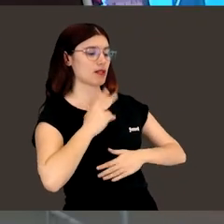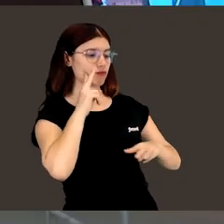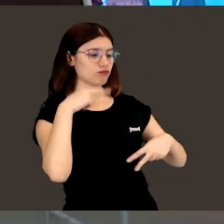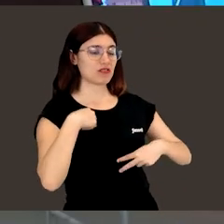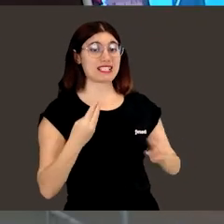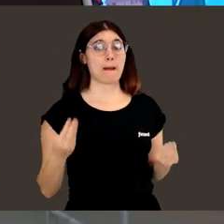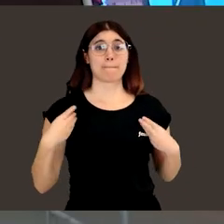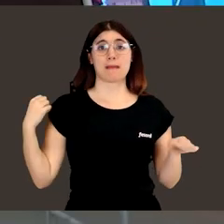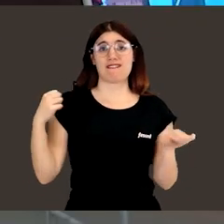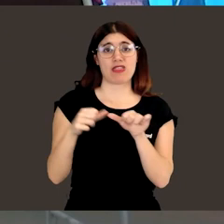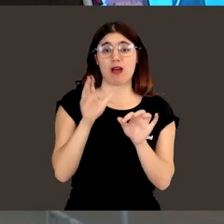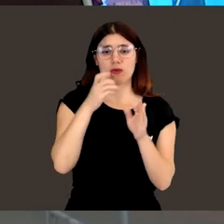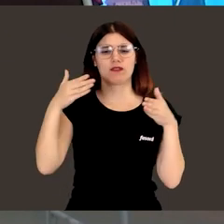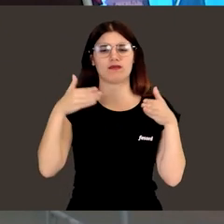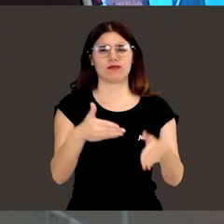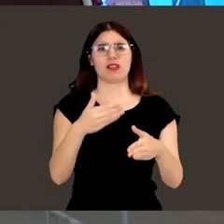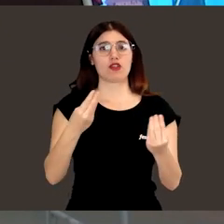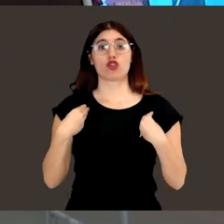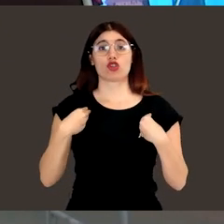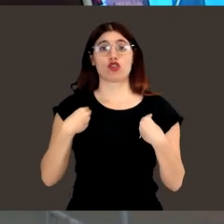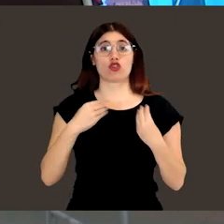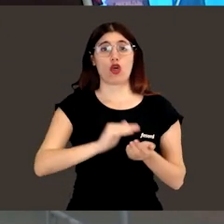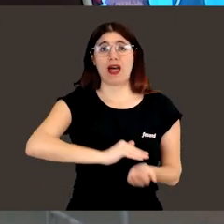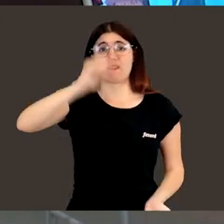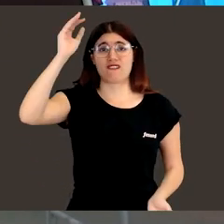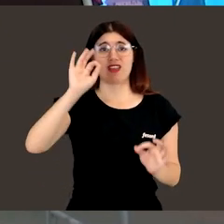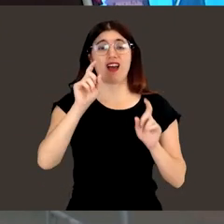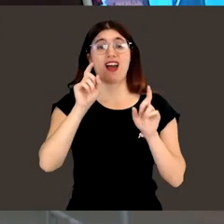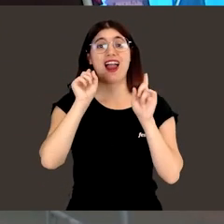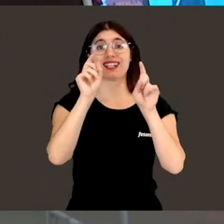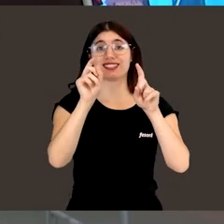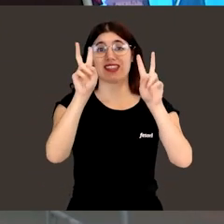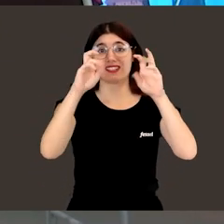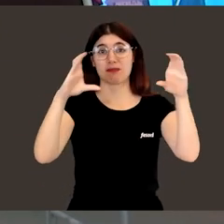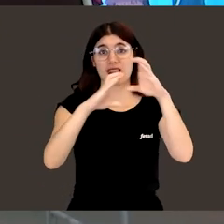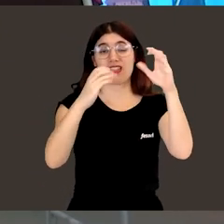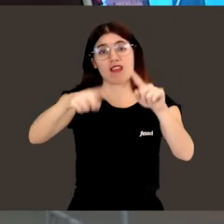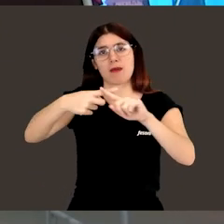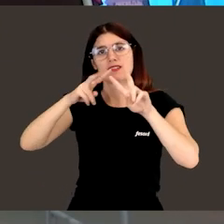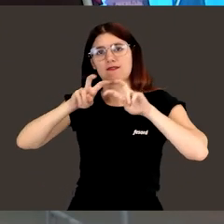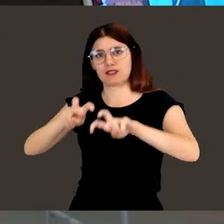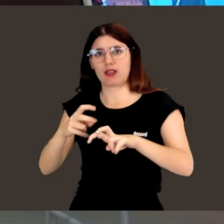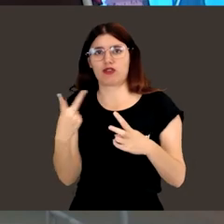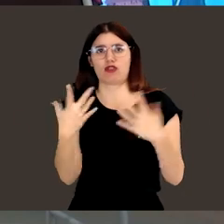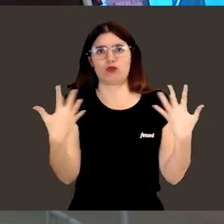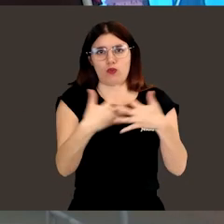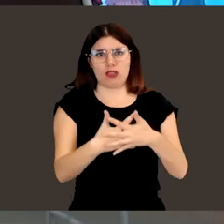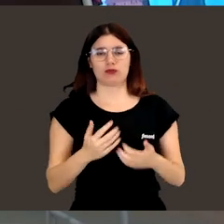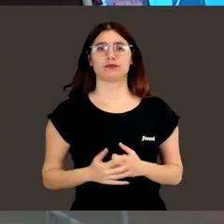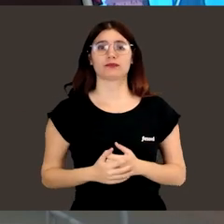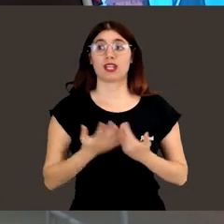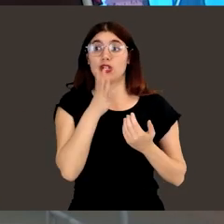mí supone, ha supuesto mi vida, porque yo me he dedicado toda mi vida a la enseñanza y a la investigación,